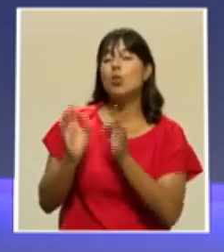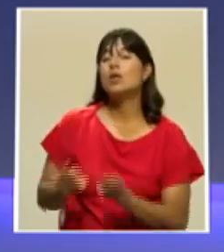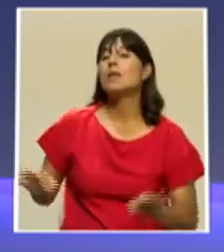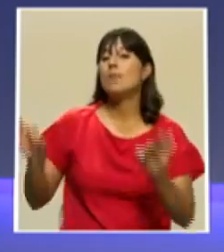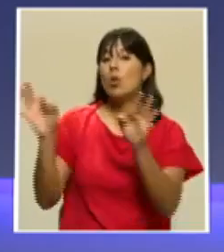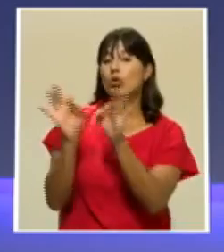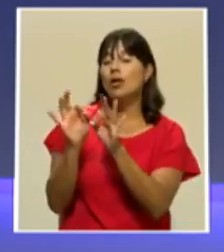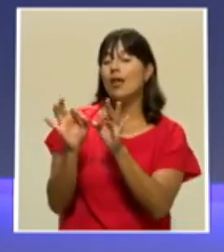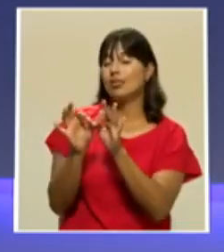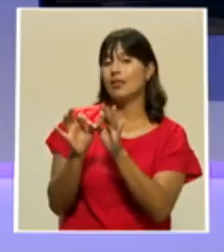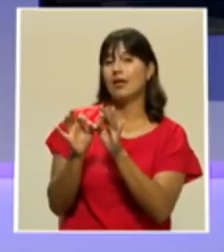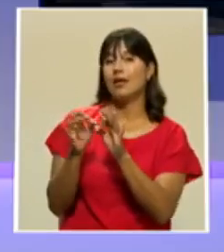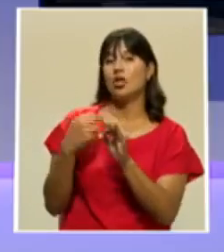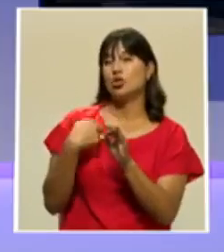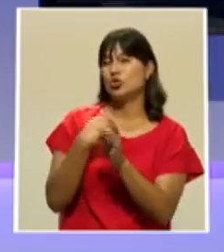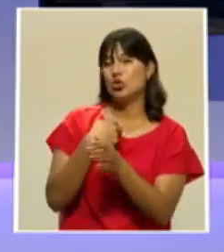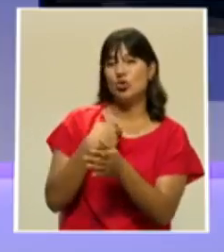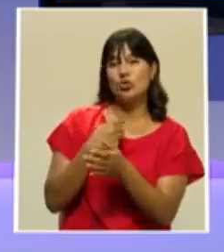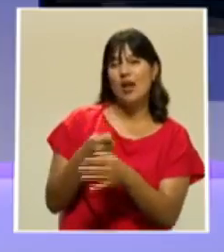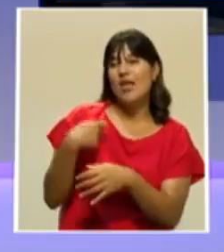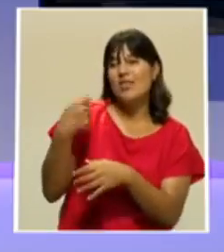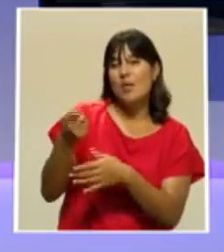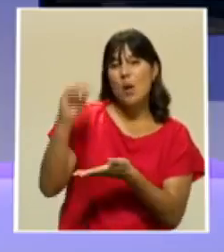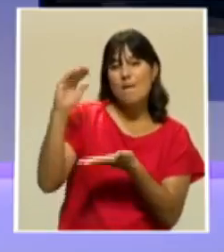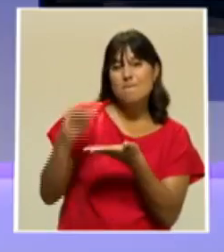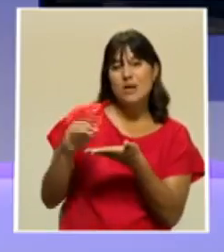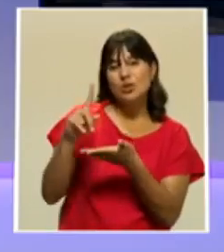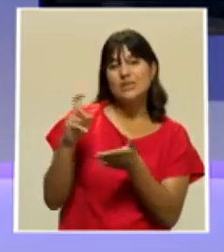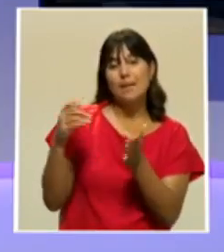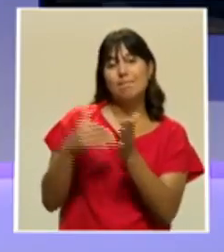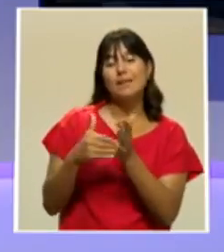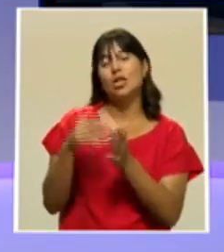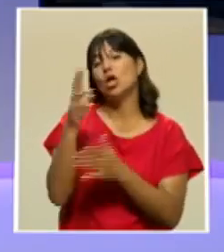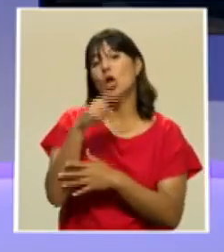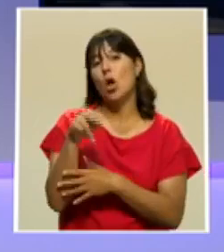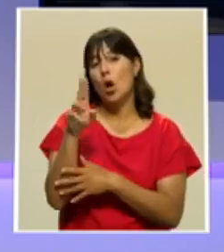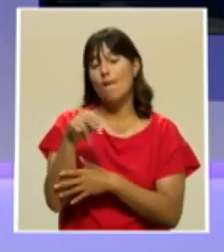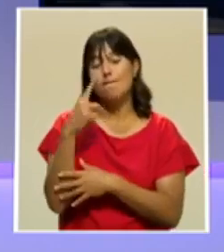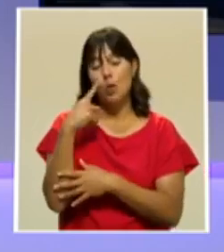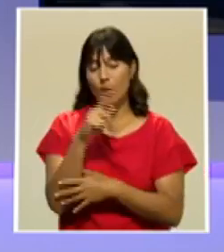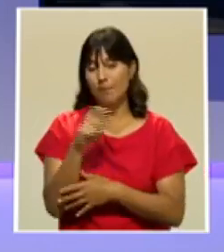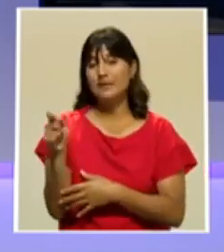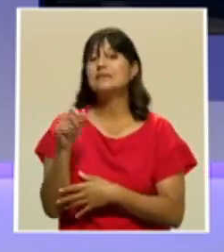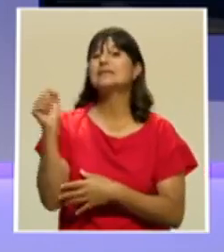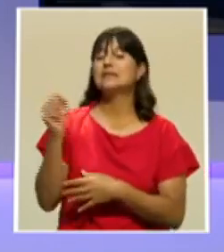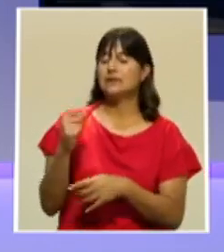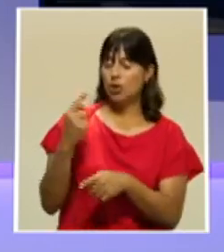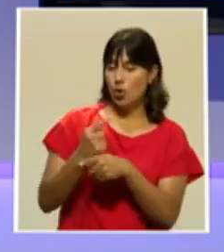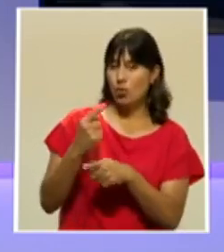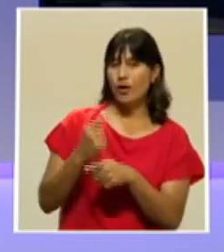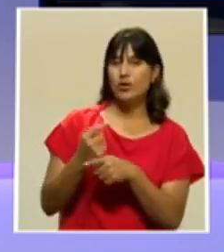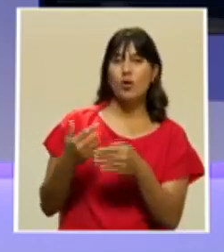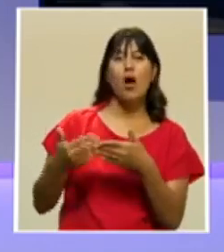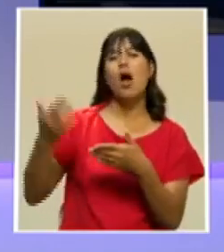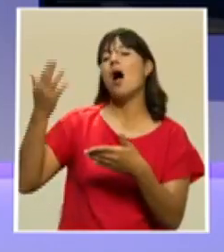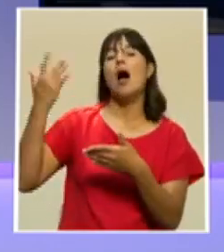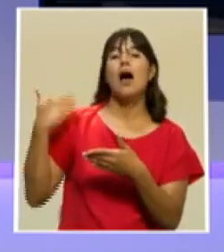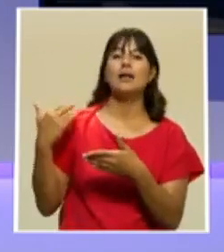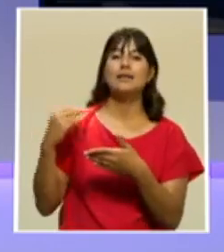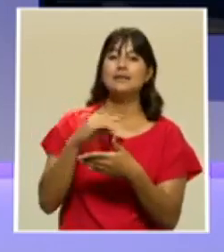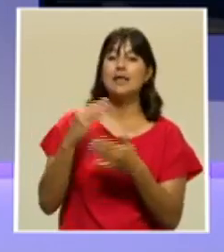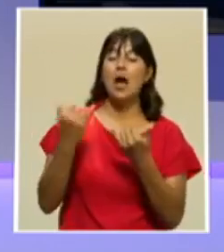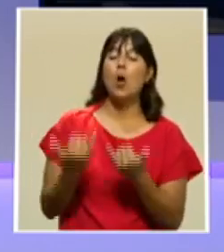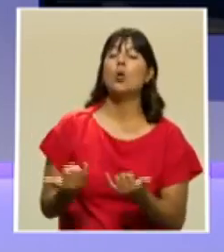menos de 100,000 colones al mes. Es correcto. Pero existen, bueno, existían en aquella época, porque otra vez dejaron de operar,